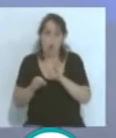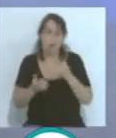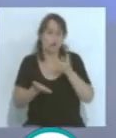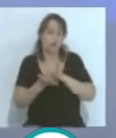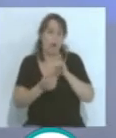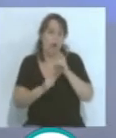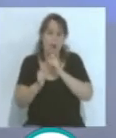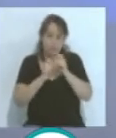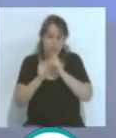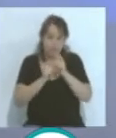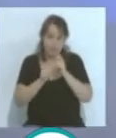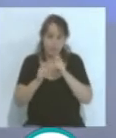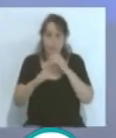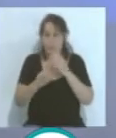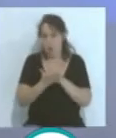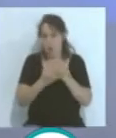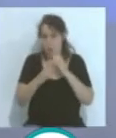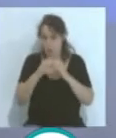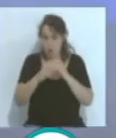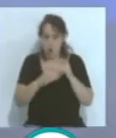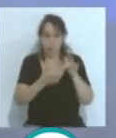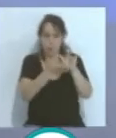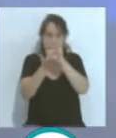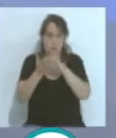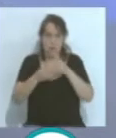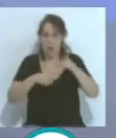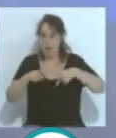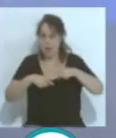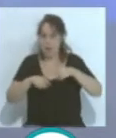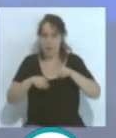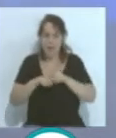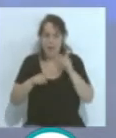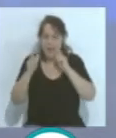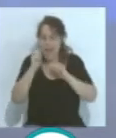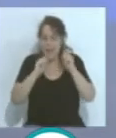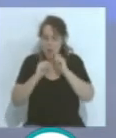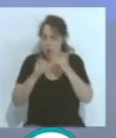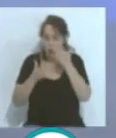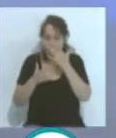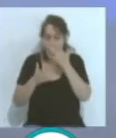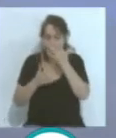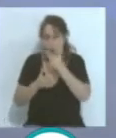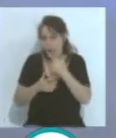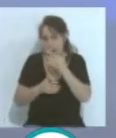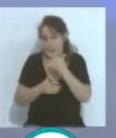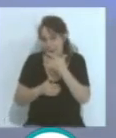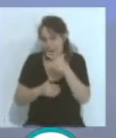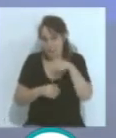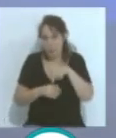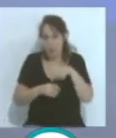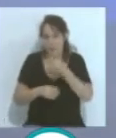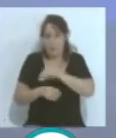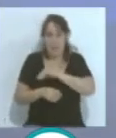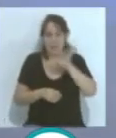comunicación nos hemos desplazado, el cariño que se le tiene a los colores amarillos del Cádiz en todo el territorio español. Hay algunos,